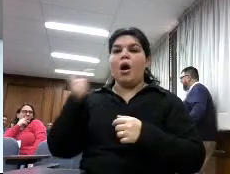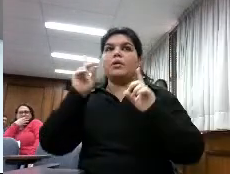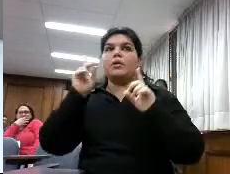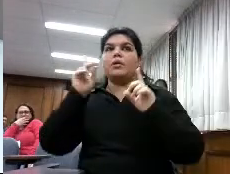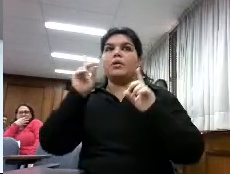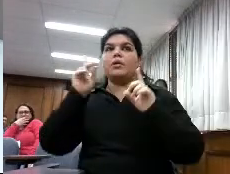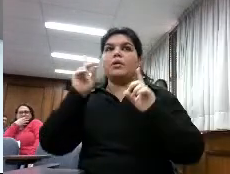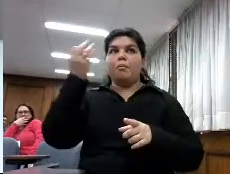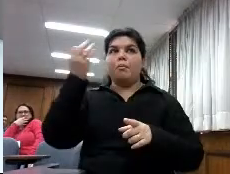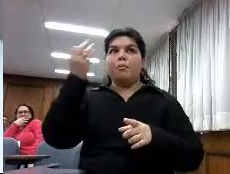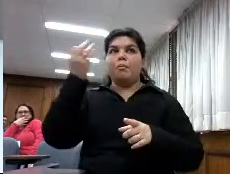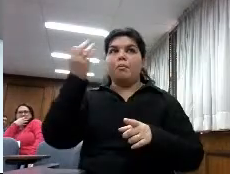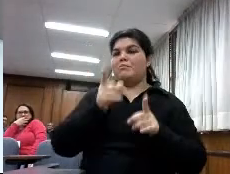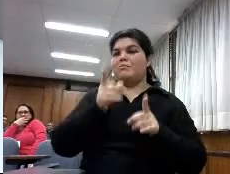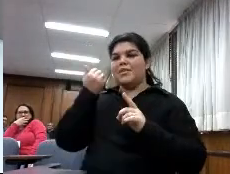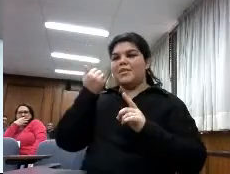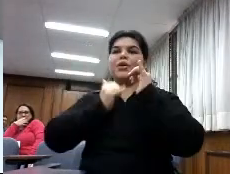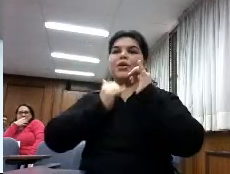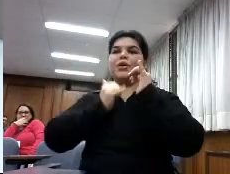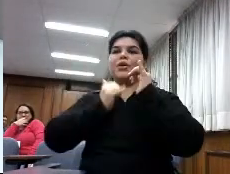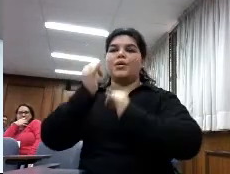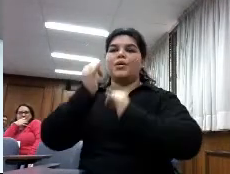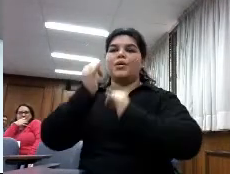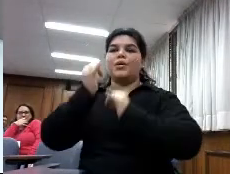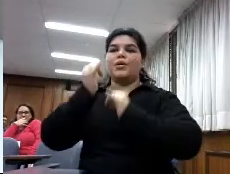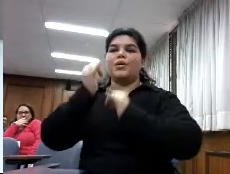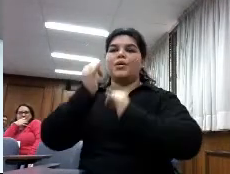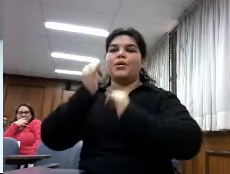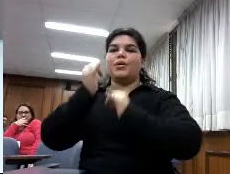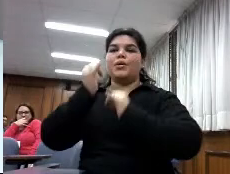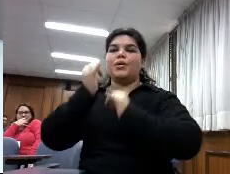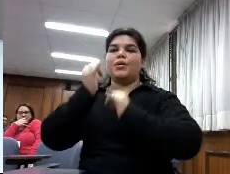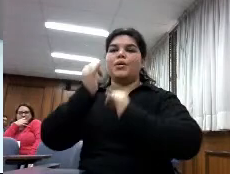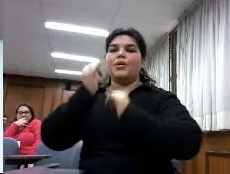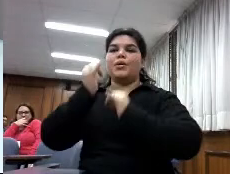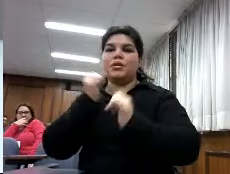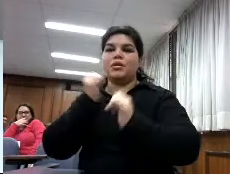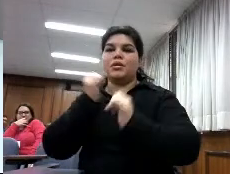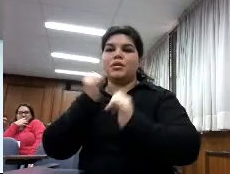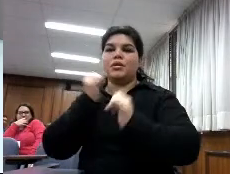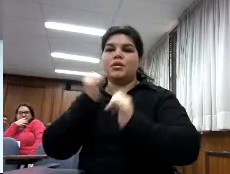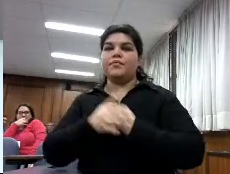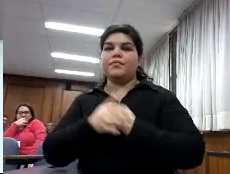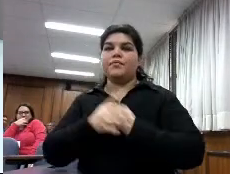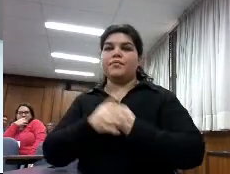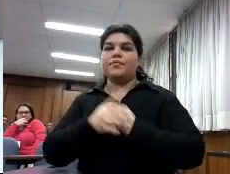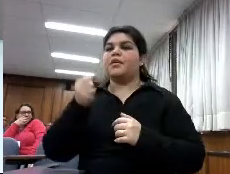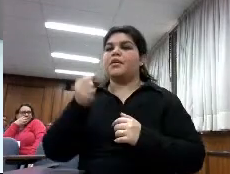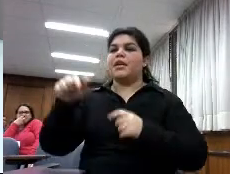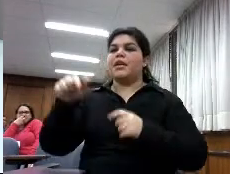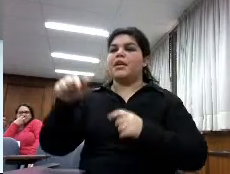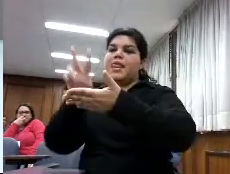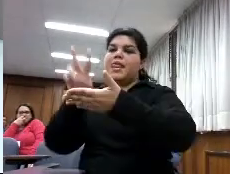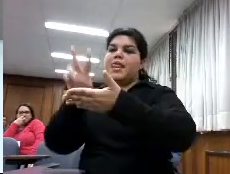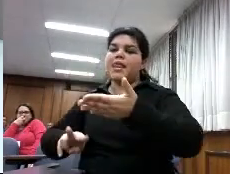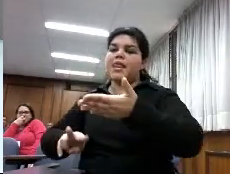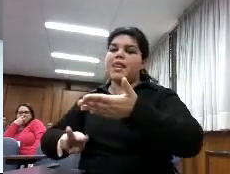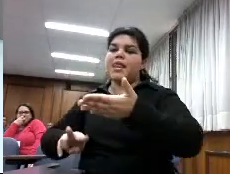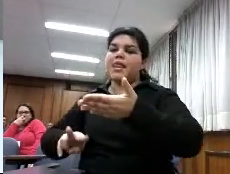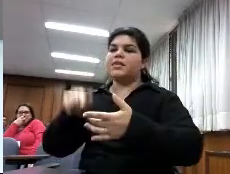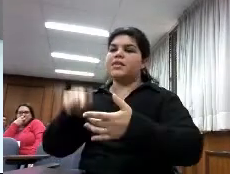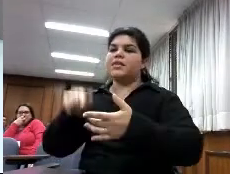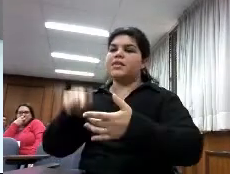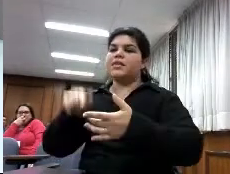tenemos una labor importante en la formación de la literatura digital en conocer las características los